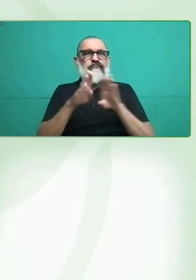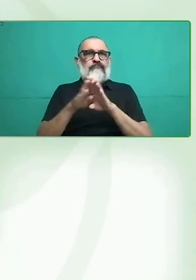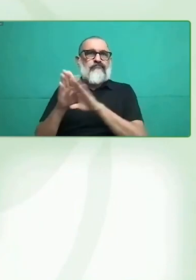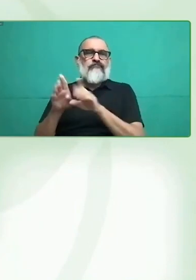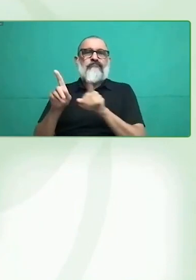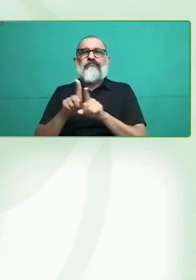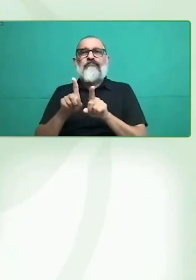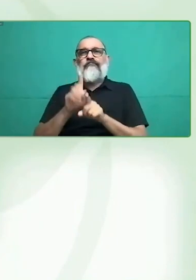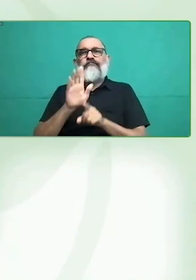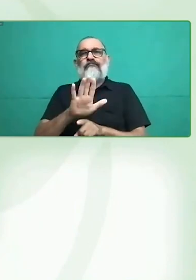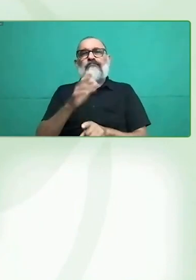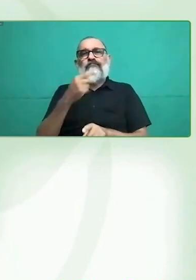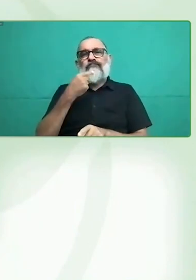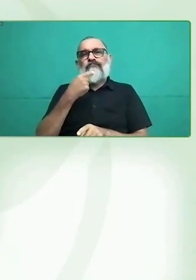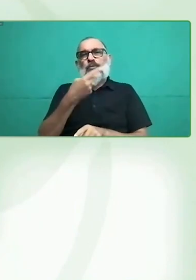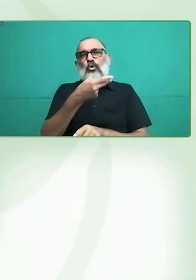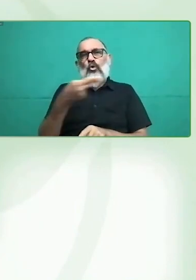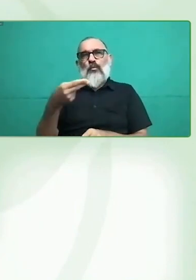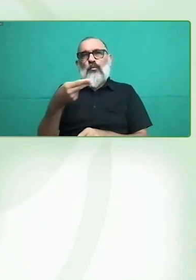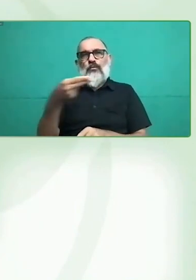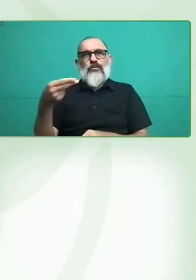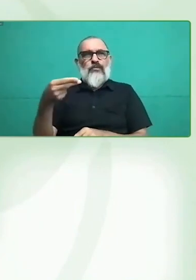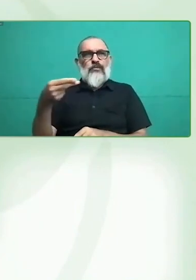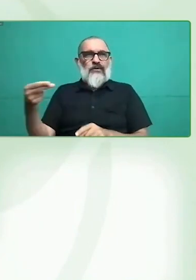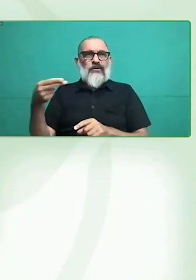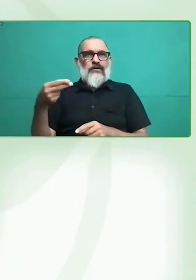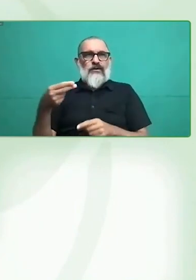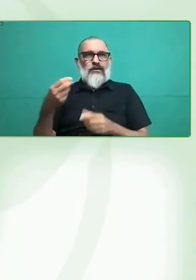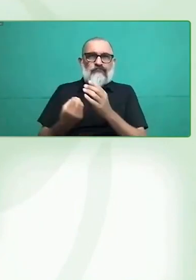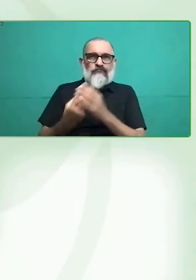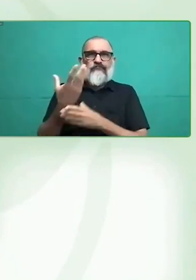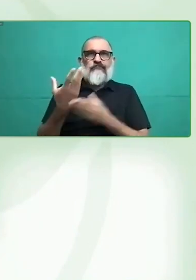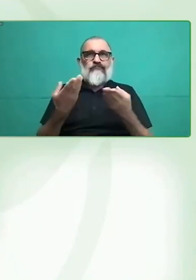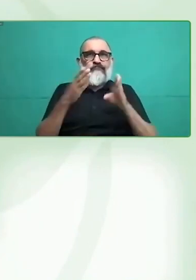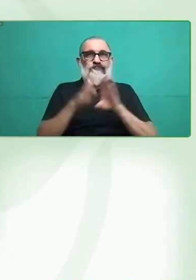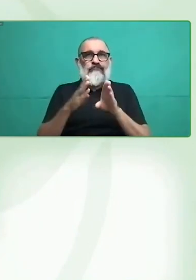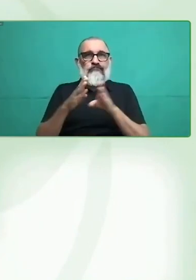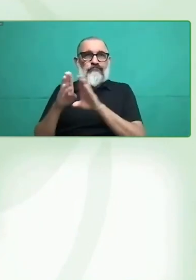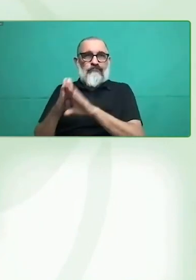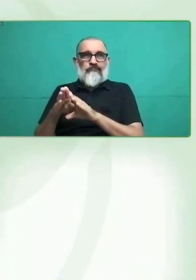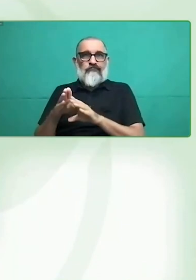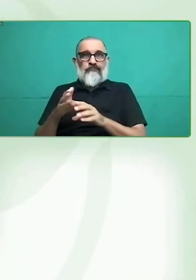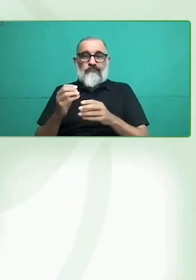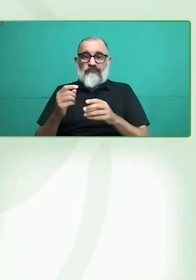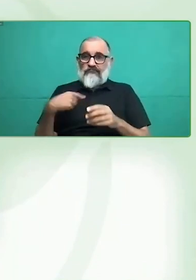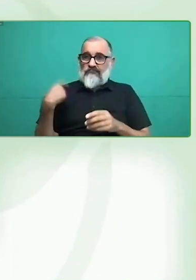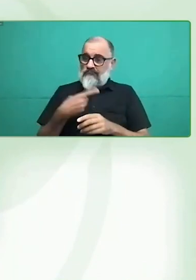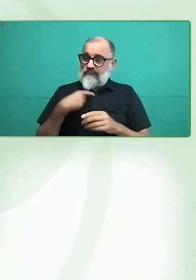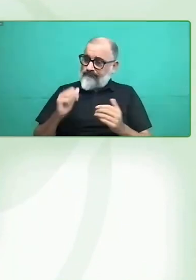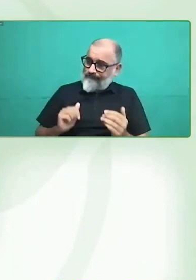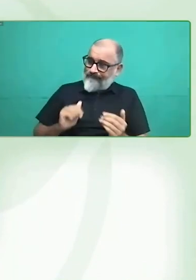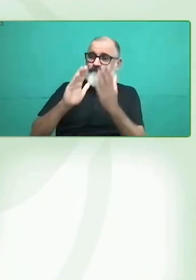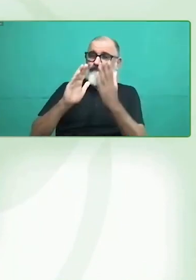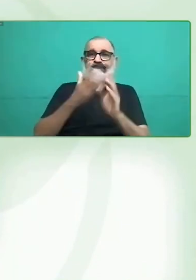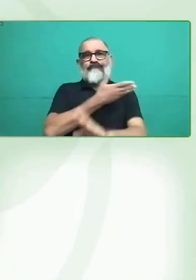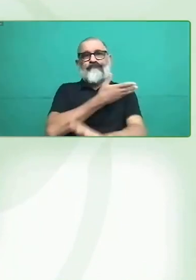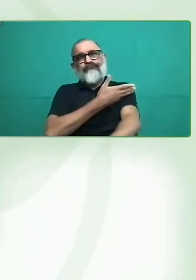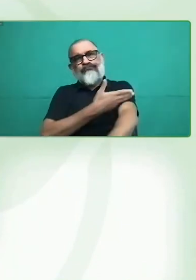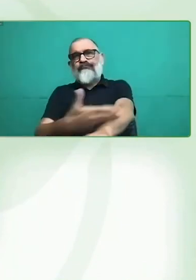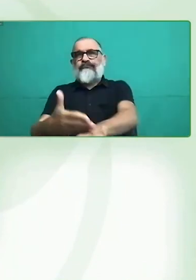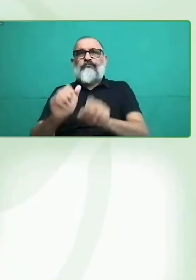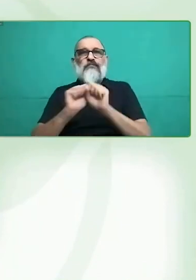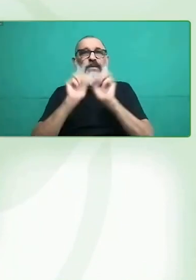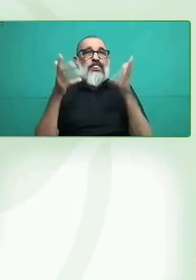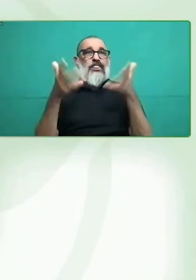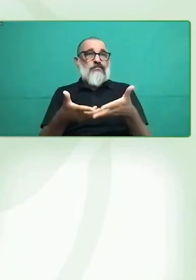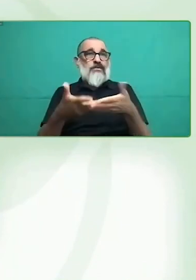en persona. Este Festival de Cortos de Encierro fue comisionado por el Banco Interamericano de Desarrollo, el BID, y llamó a